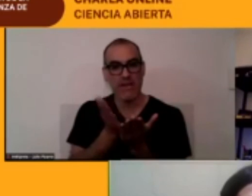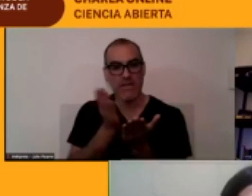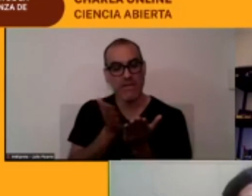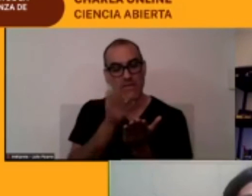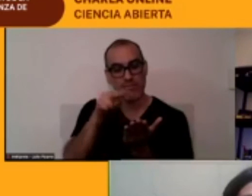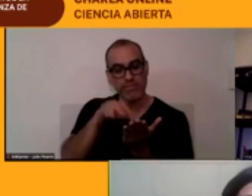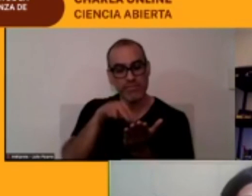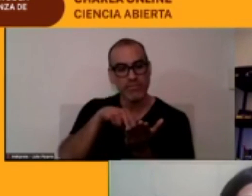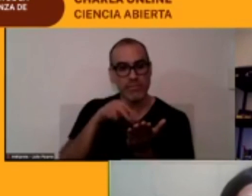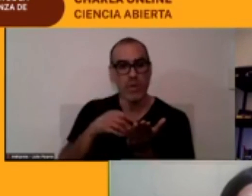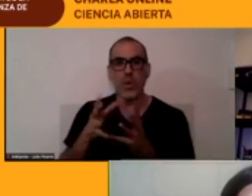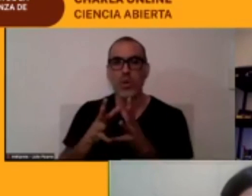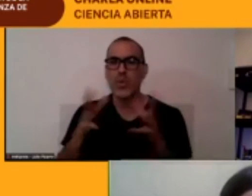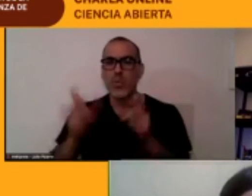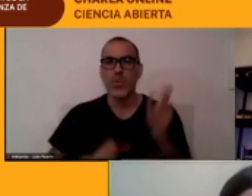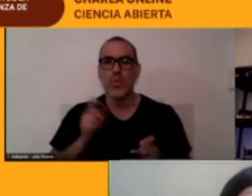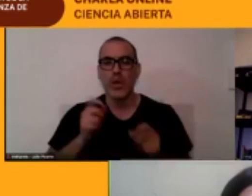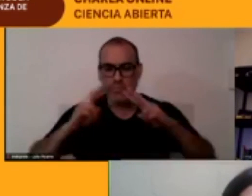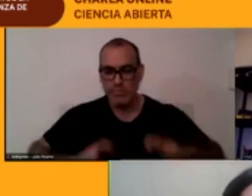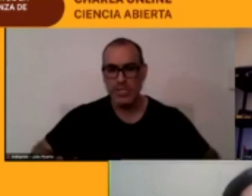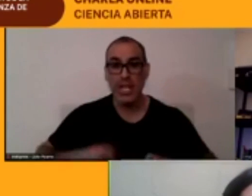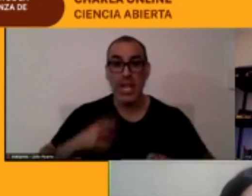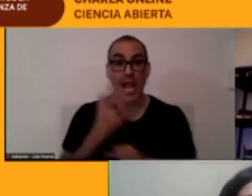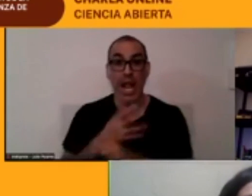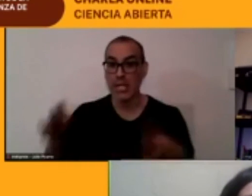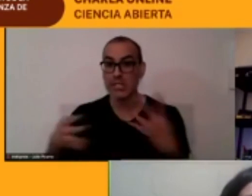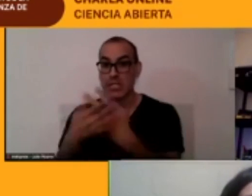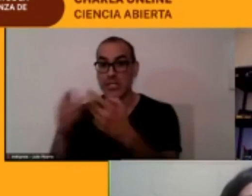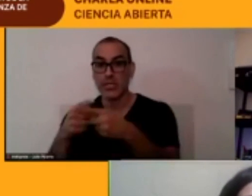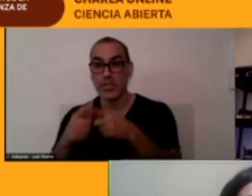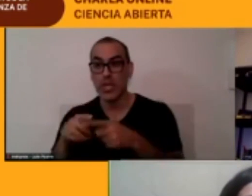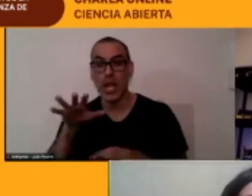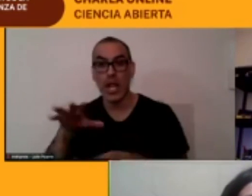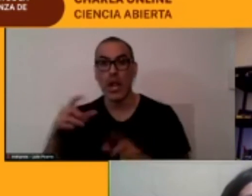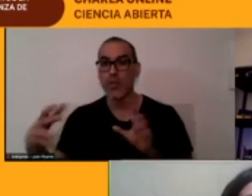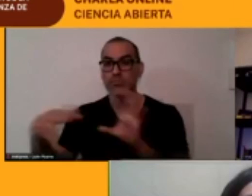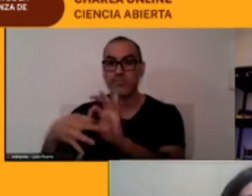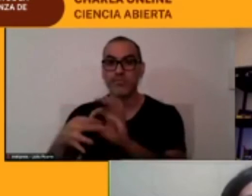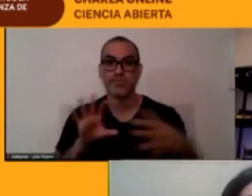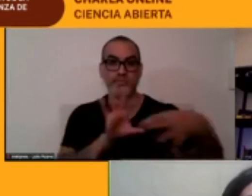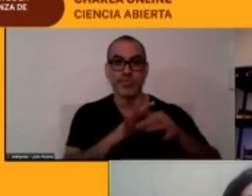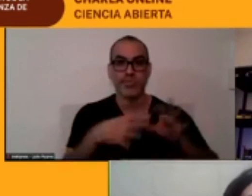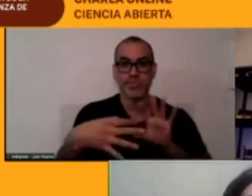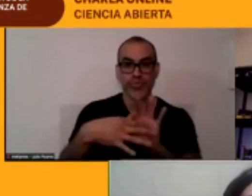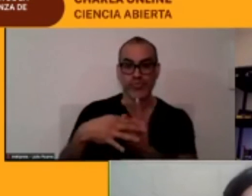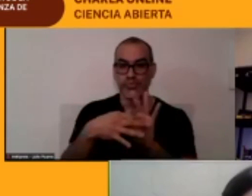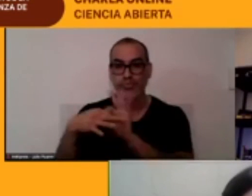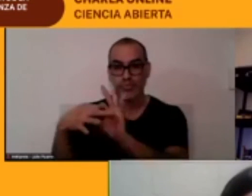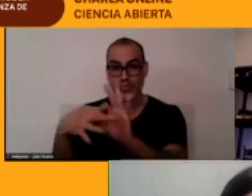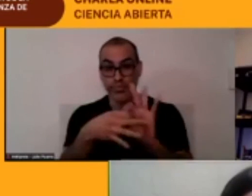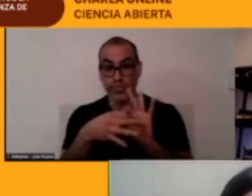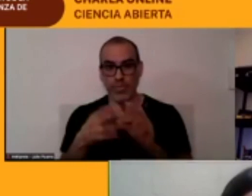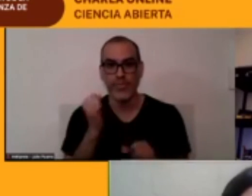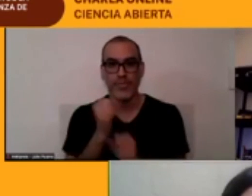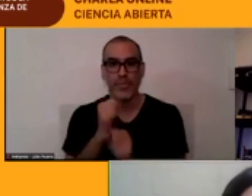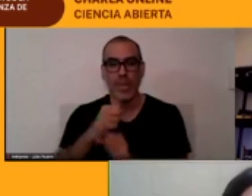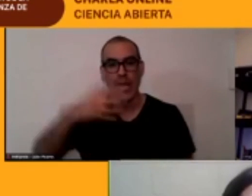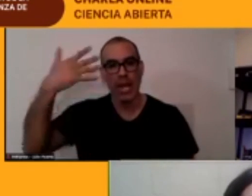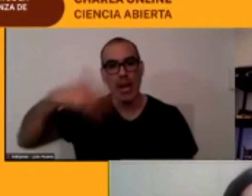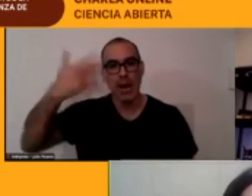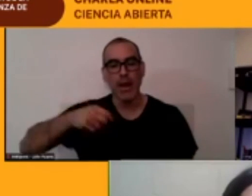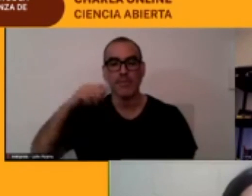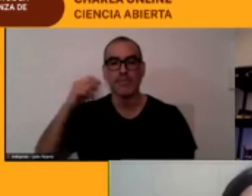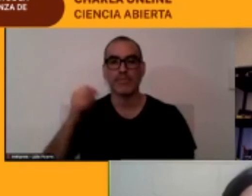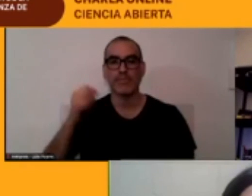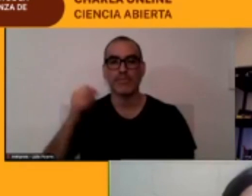estudiando y que están en redes sociales y empezar a conectarse y finalmente la importancia de rescatar